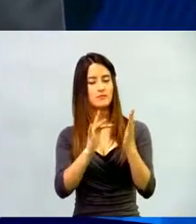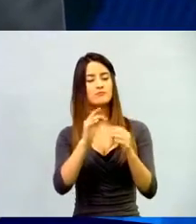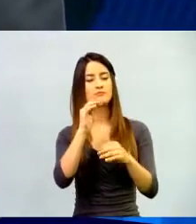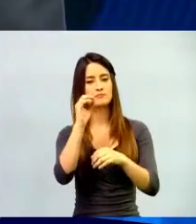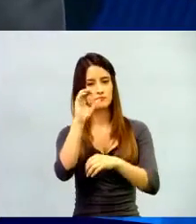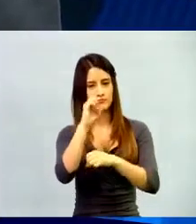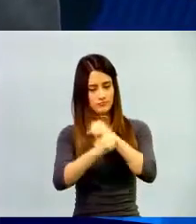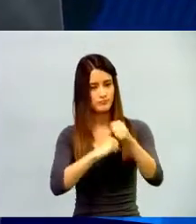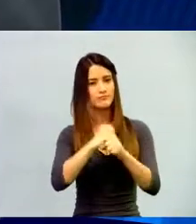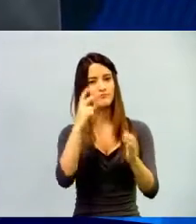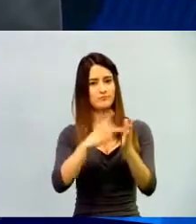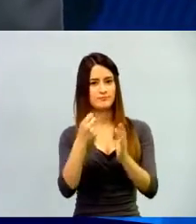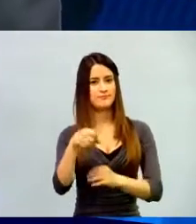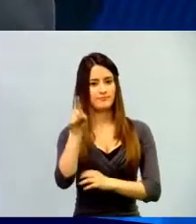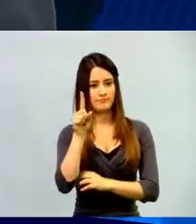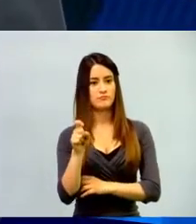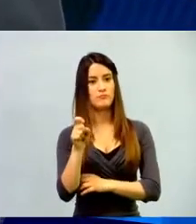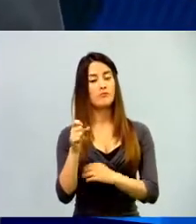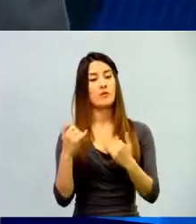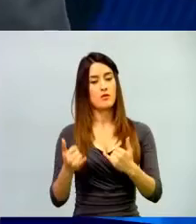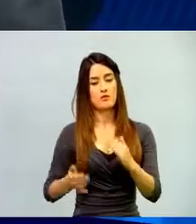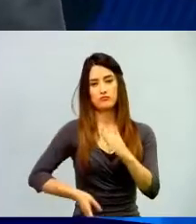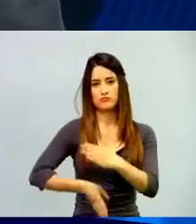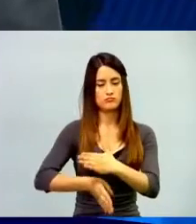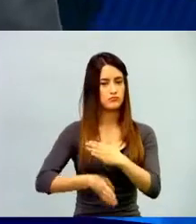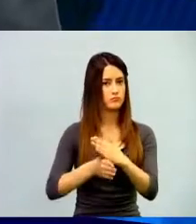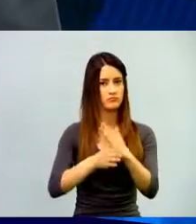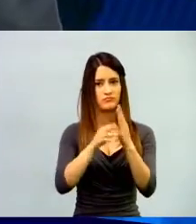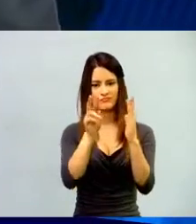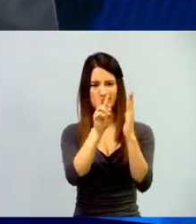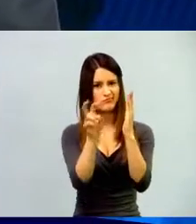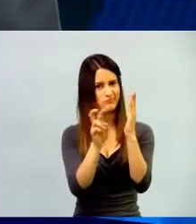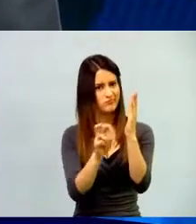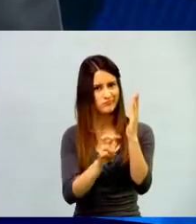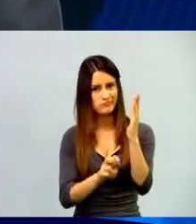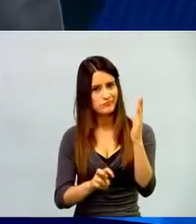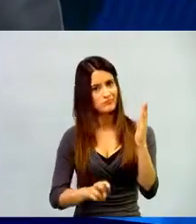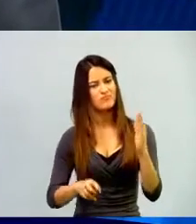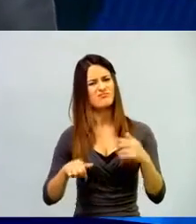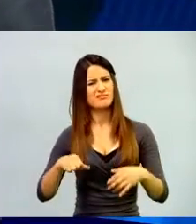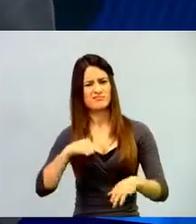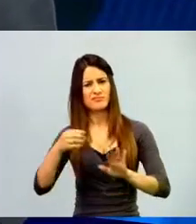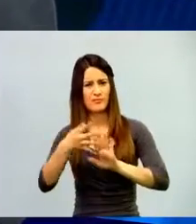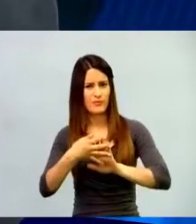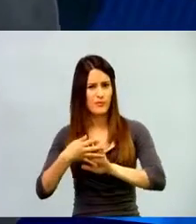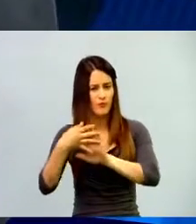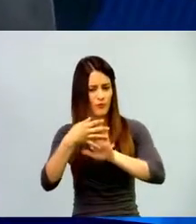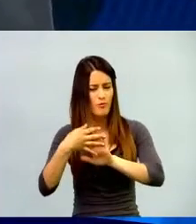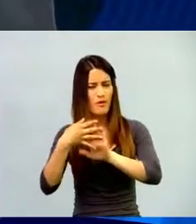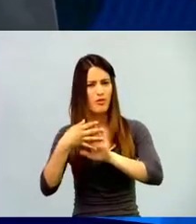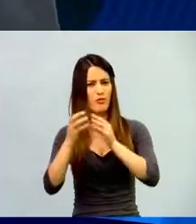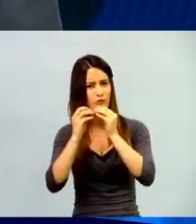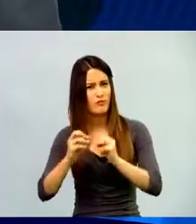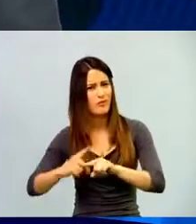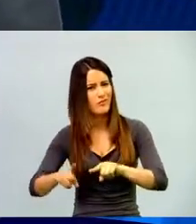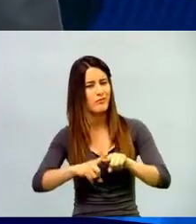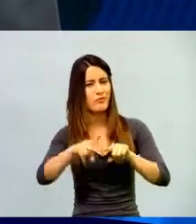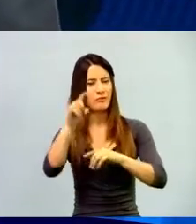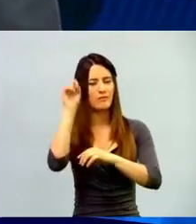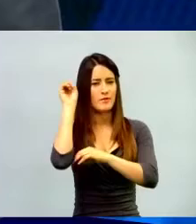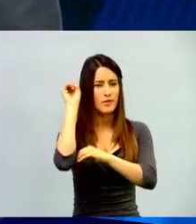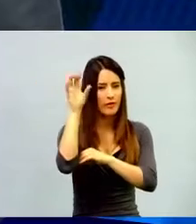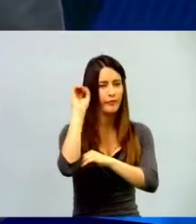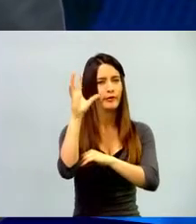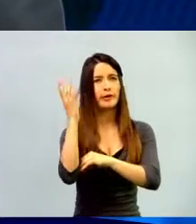con más contenidos dentro de toda esta variedad de formatos que hemos manejado de conferencias, contenidos web,